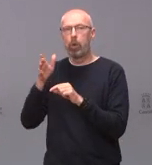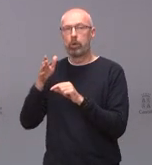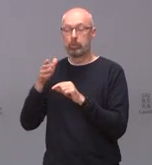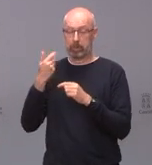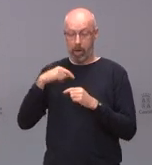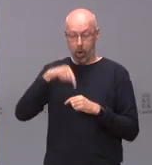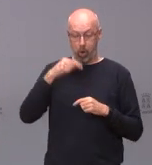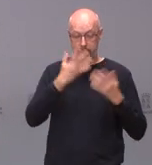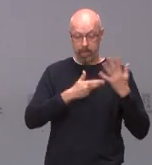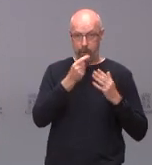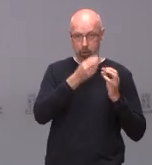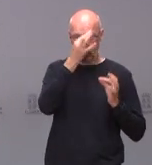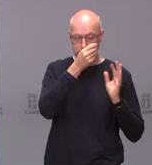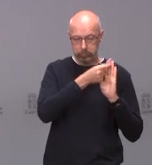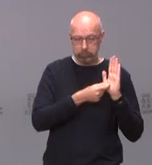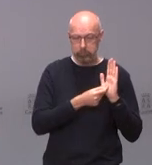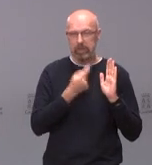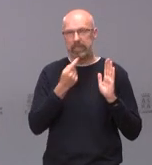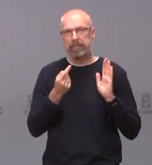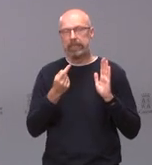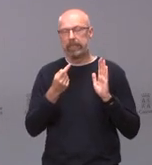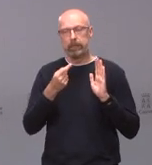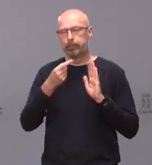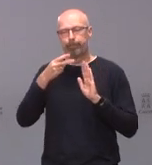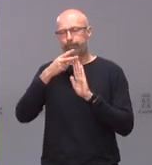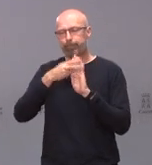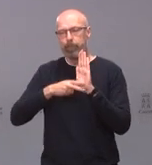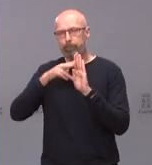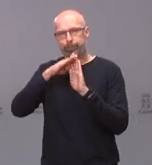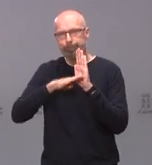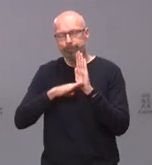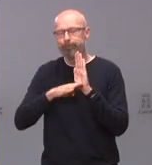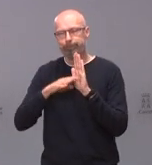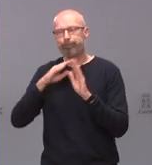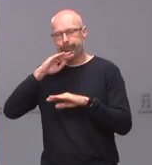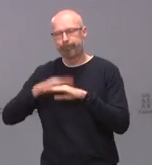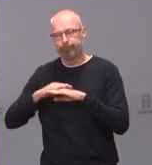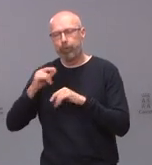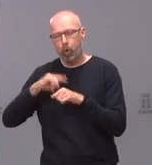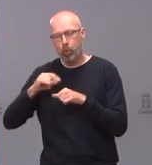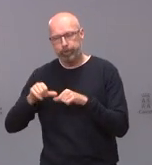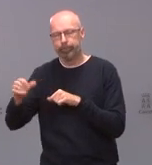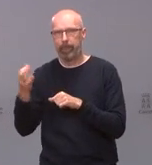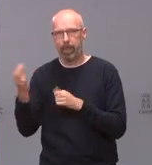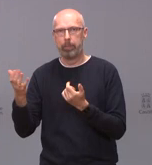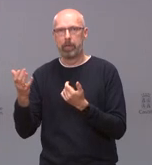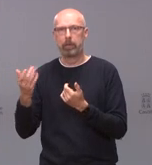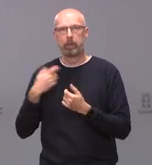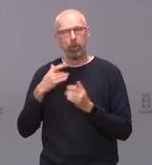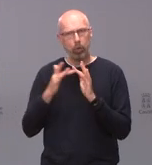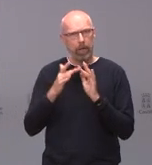que no que no que se salven de aplicar esas medidas el lunes y que les han transmitido si si